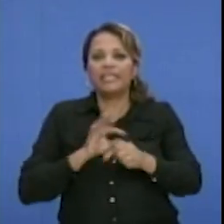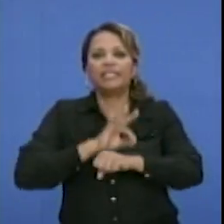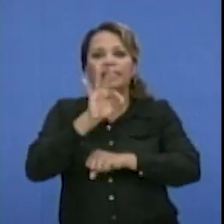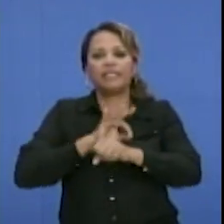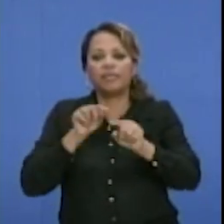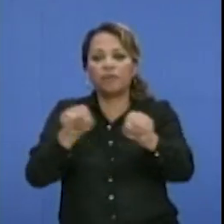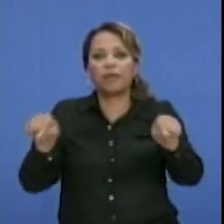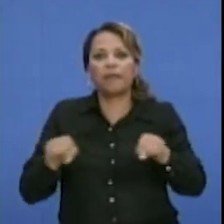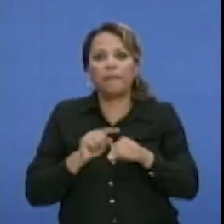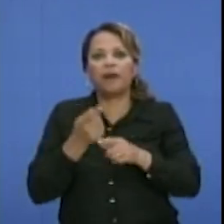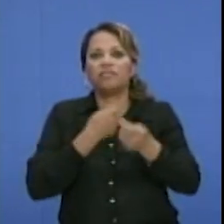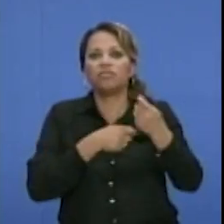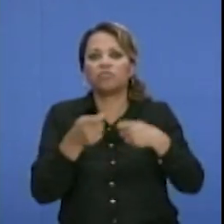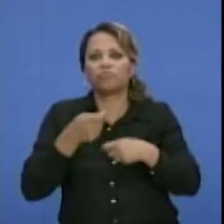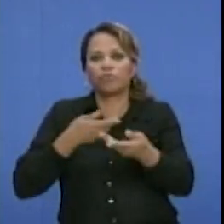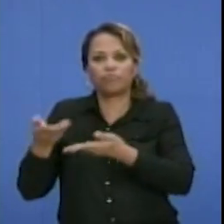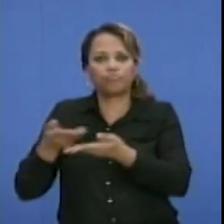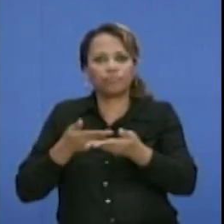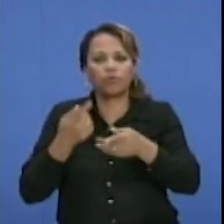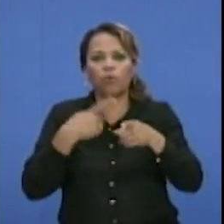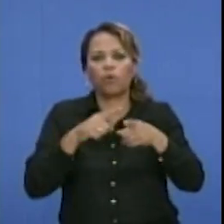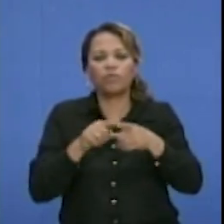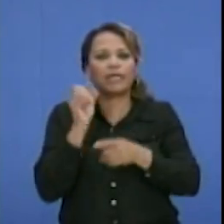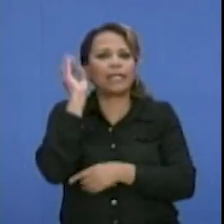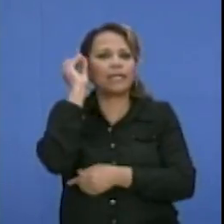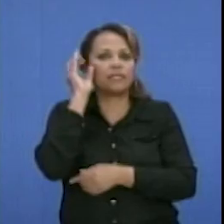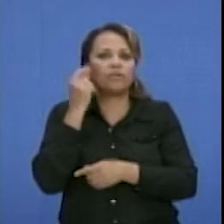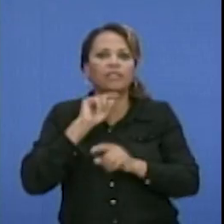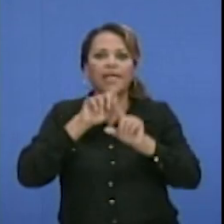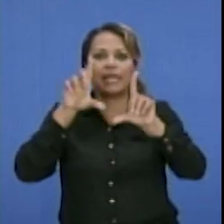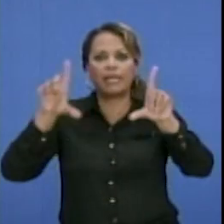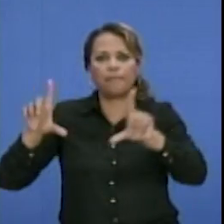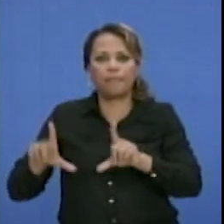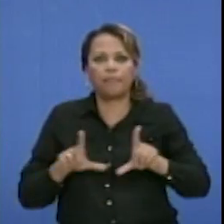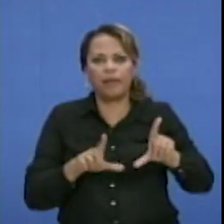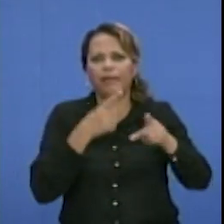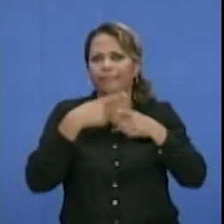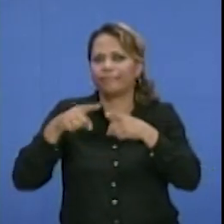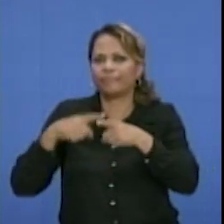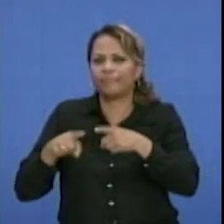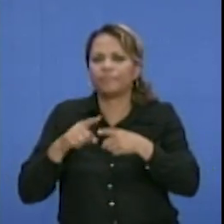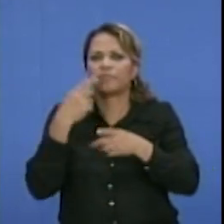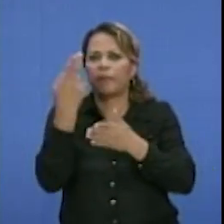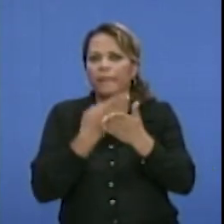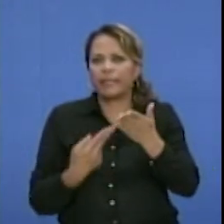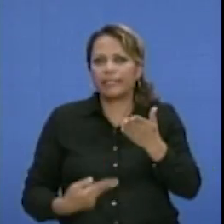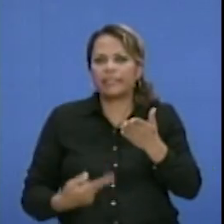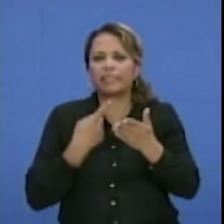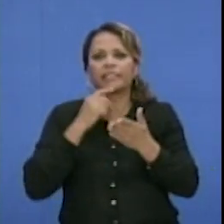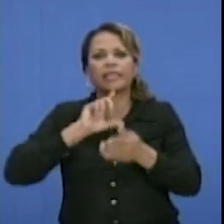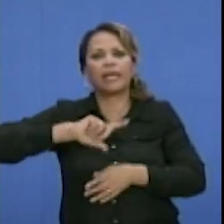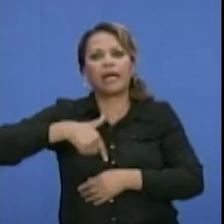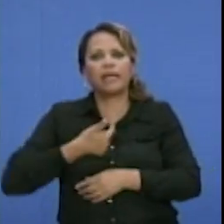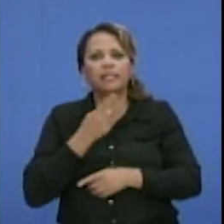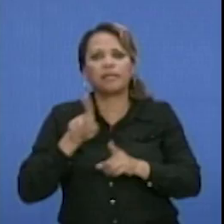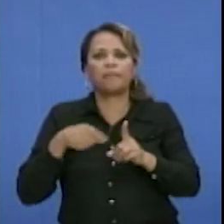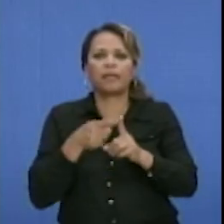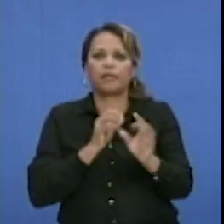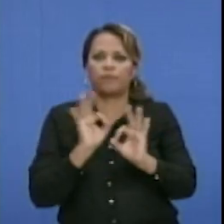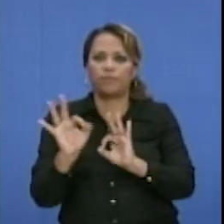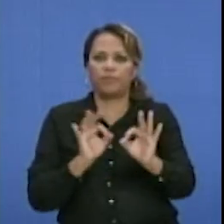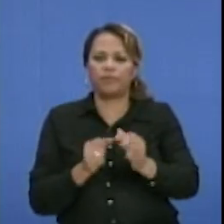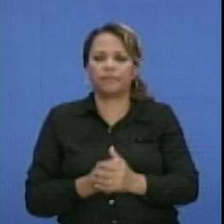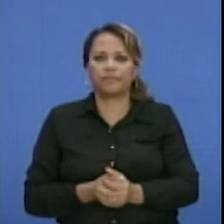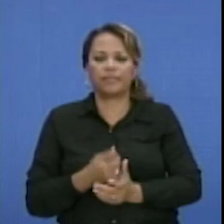espacios comerciales y de muebles, así como creación de imágenes dinámicas y los materiales pictóricos en el arte y la conservación.